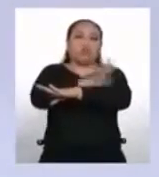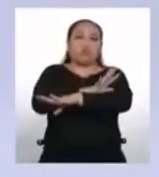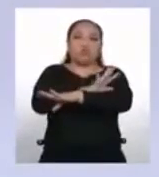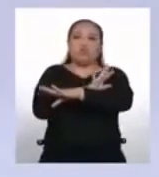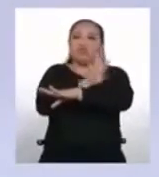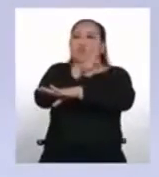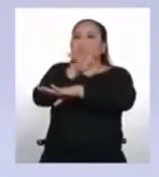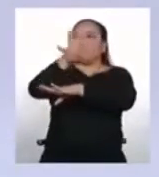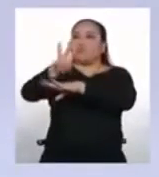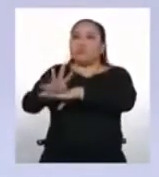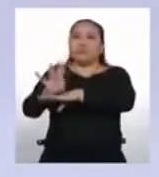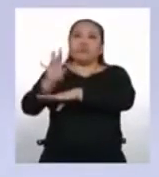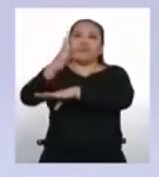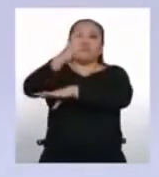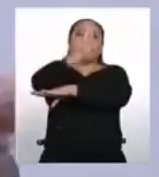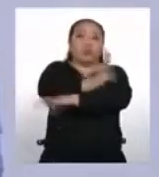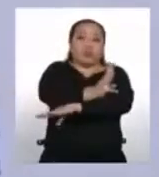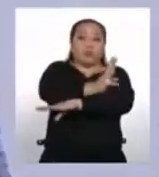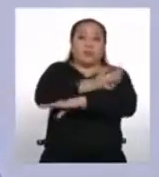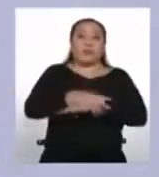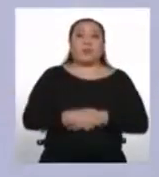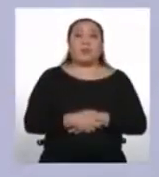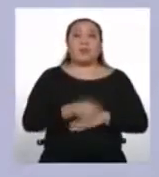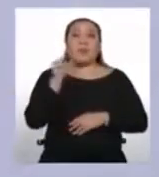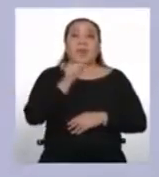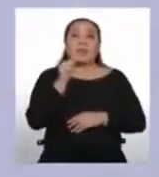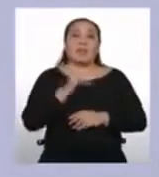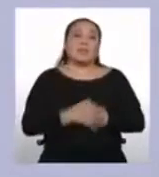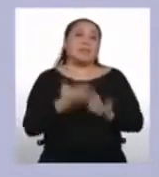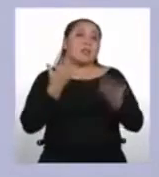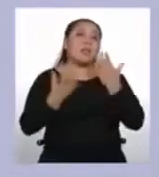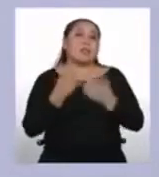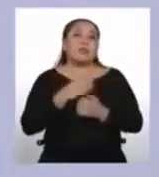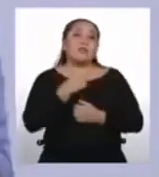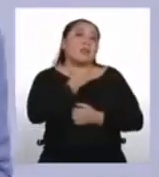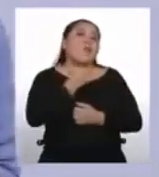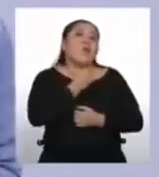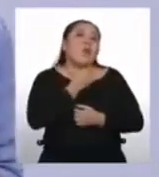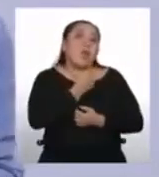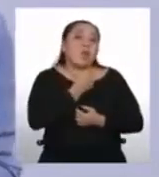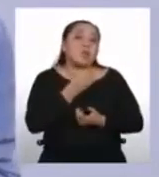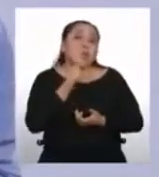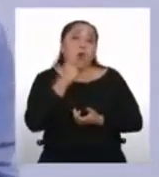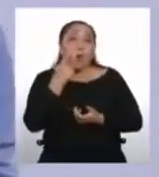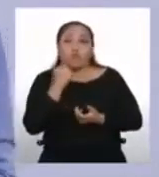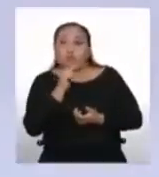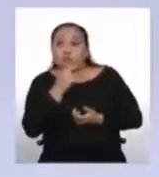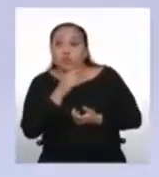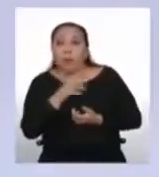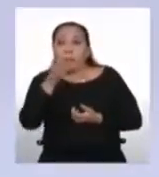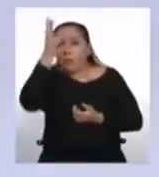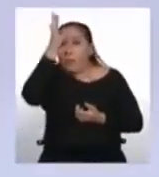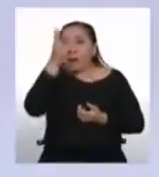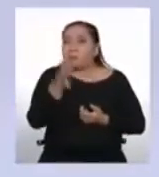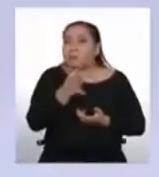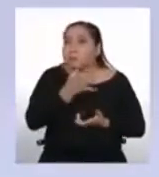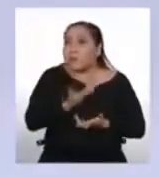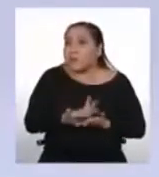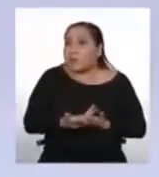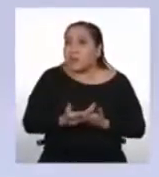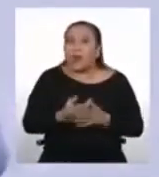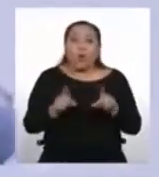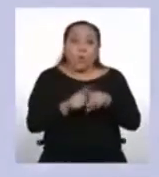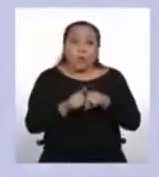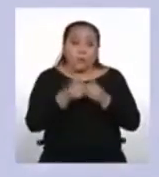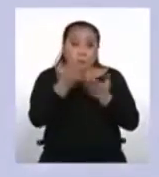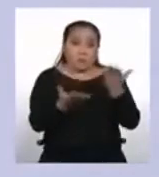lugar de nacimiento hacia otro lugar donde vivir. Este puede ser el caso de nuestros abuelos, nuestras abuelas, nuestros padres, nuestras madres, incluso de nosotros